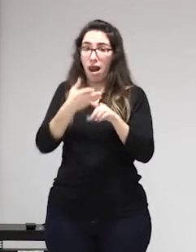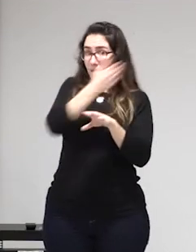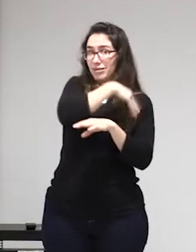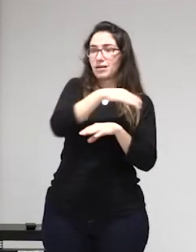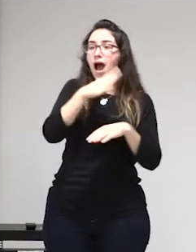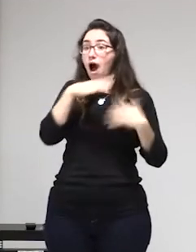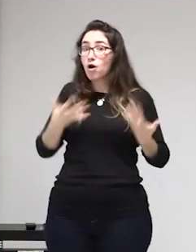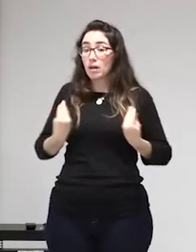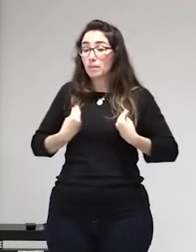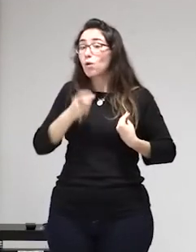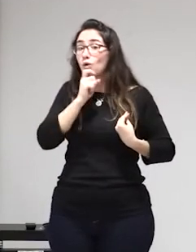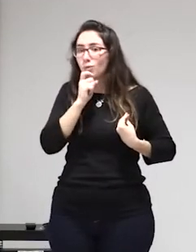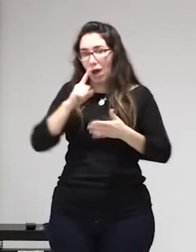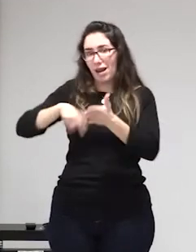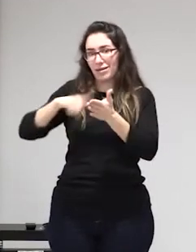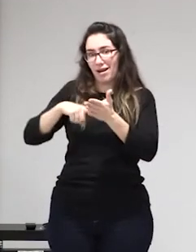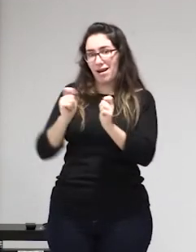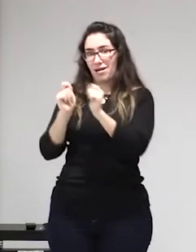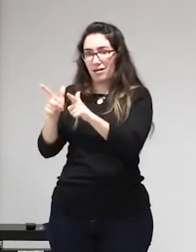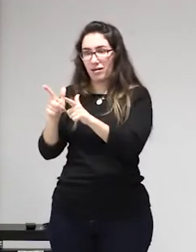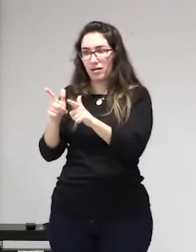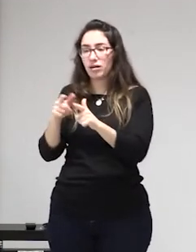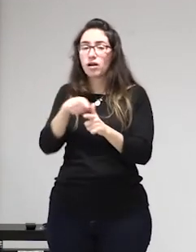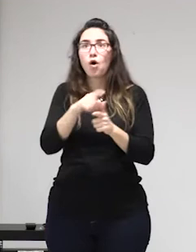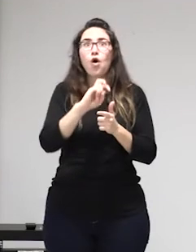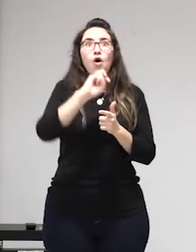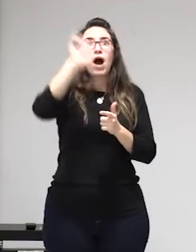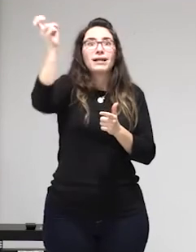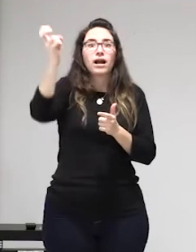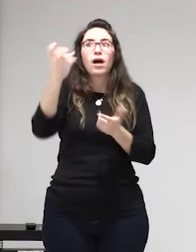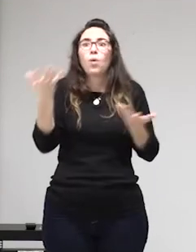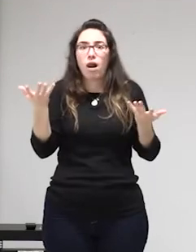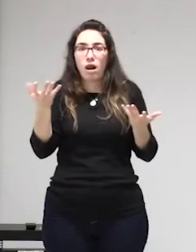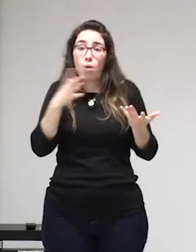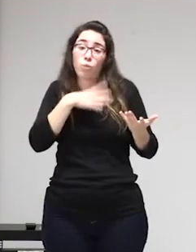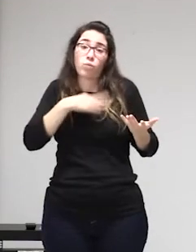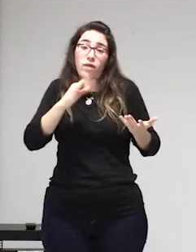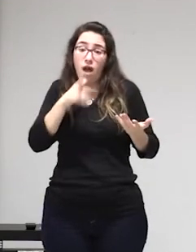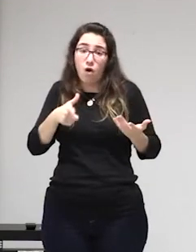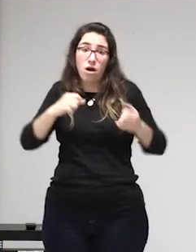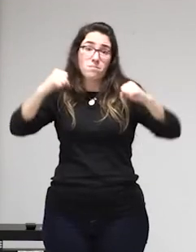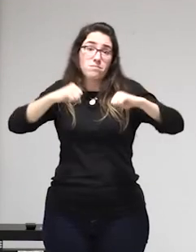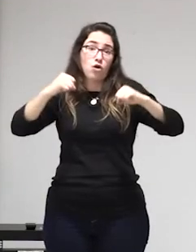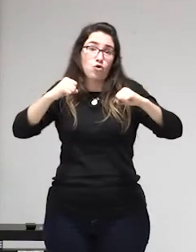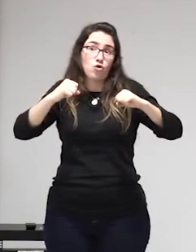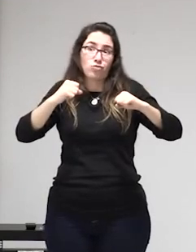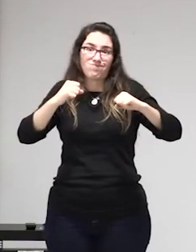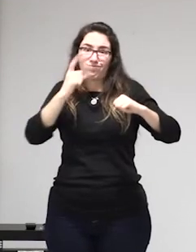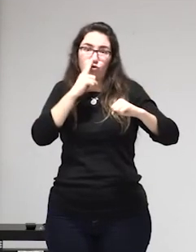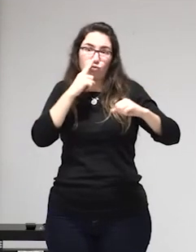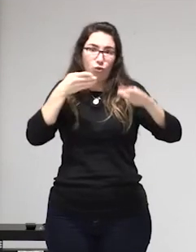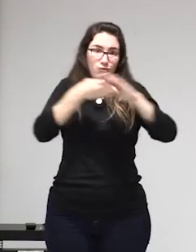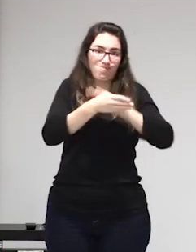va a empezar a haber un montón de desahucios va a empezar a haber un montón de mujeres en la calle el estado no está proponiendo una alternativa habitacional